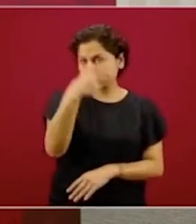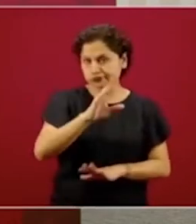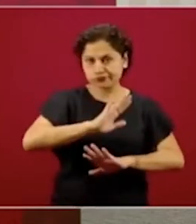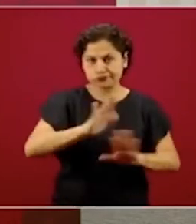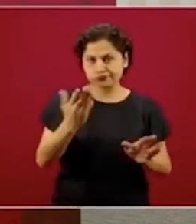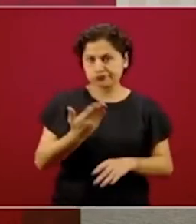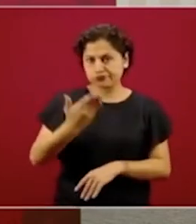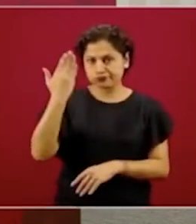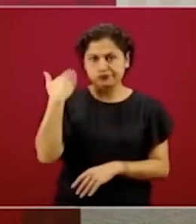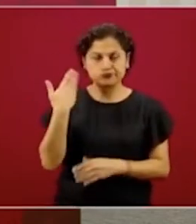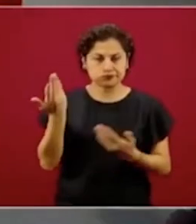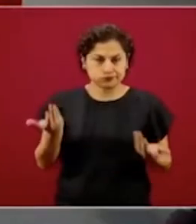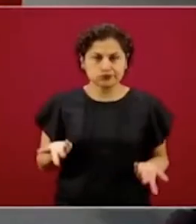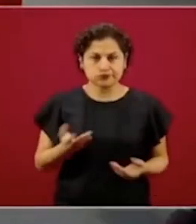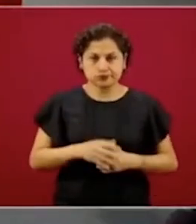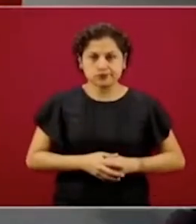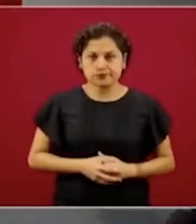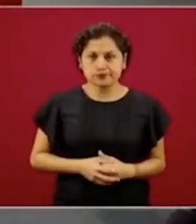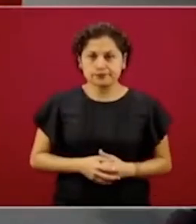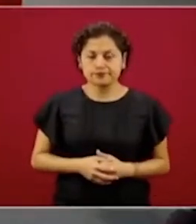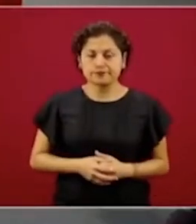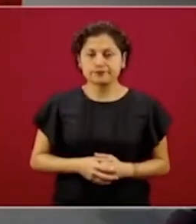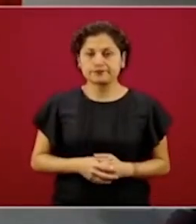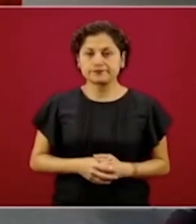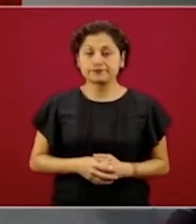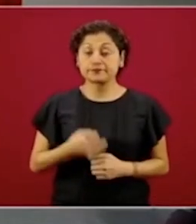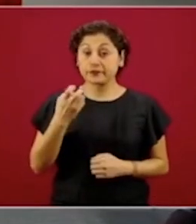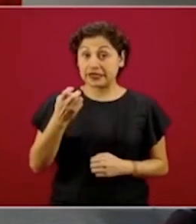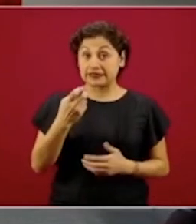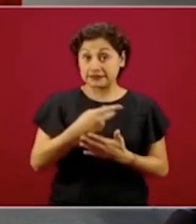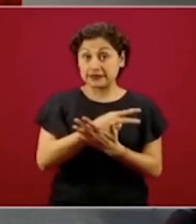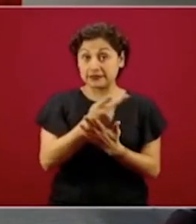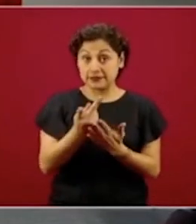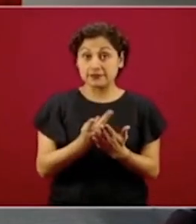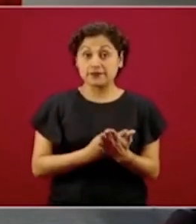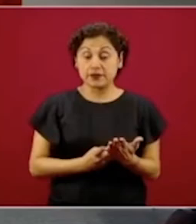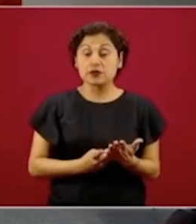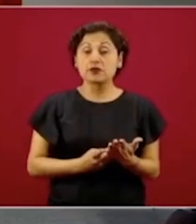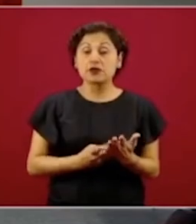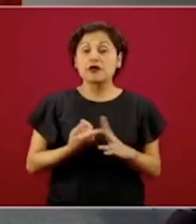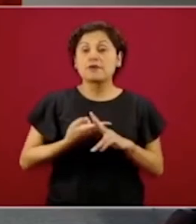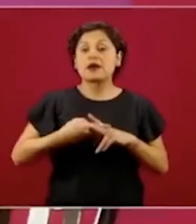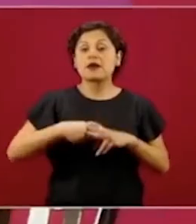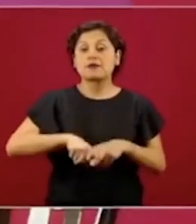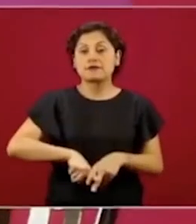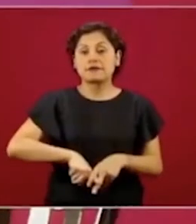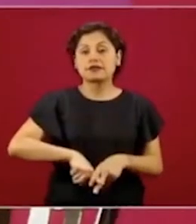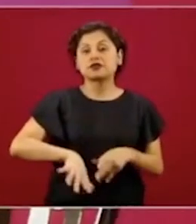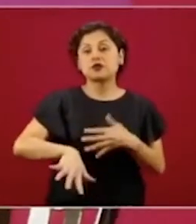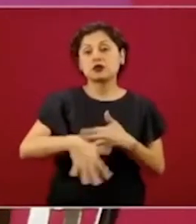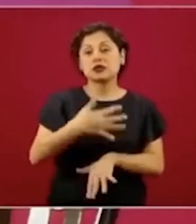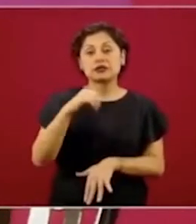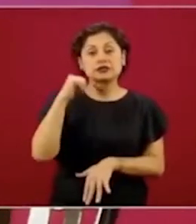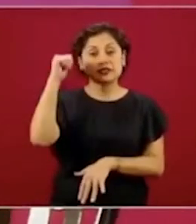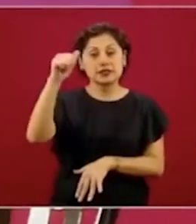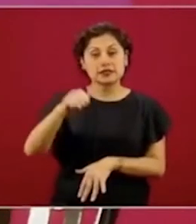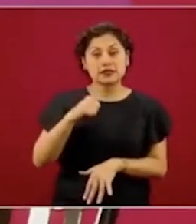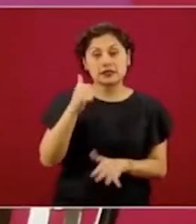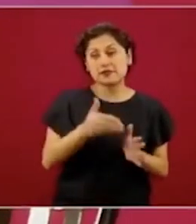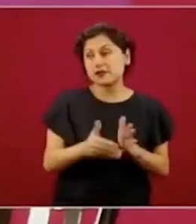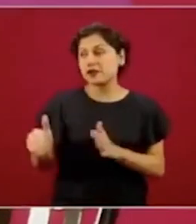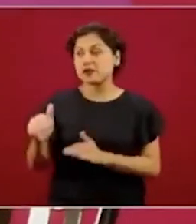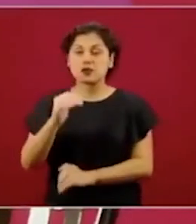beneficiarios. Este programa lo abrimos el 15 de abril, lo cerramos el 15